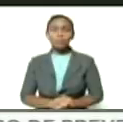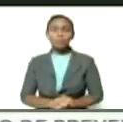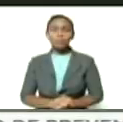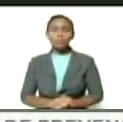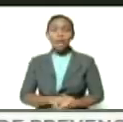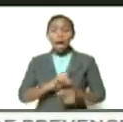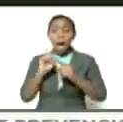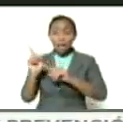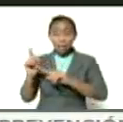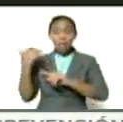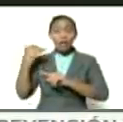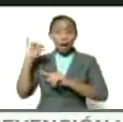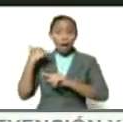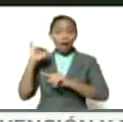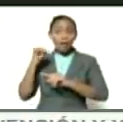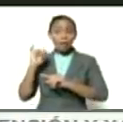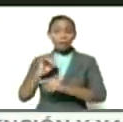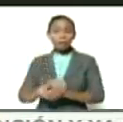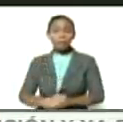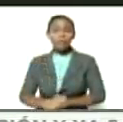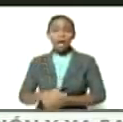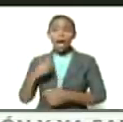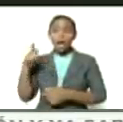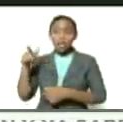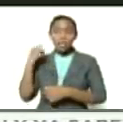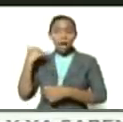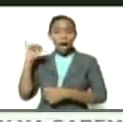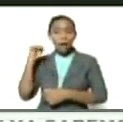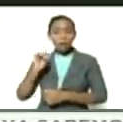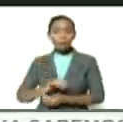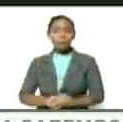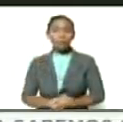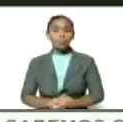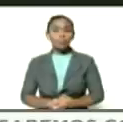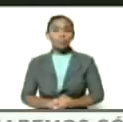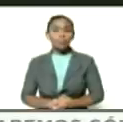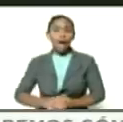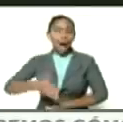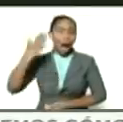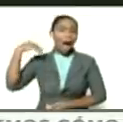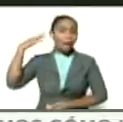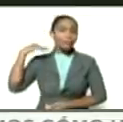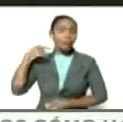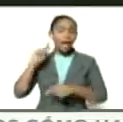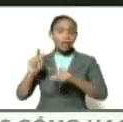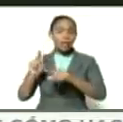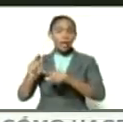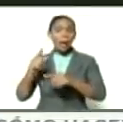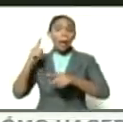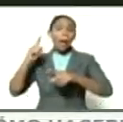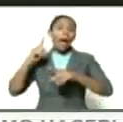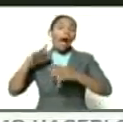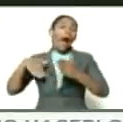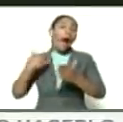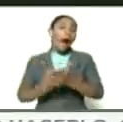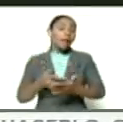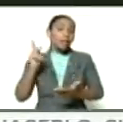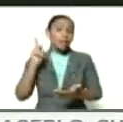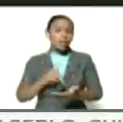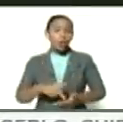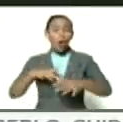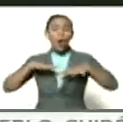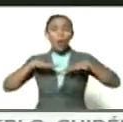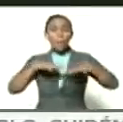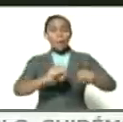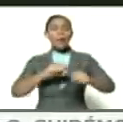Así era, así era, así era hasta que llegó los imperios